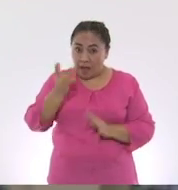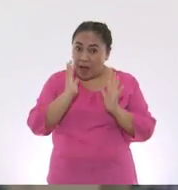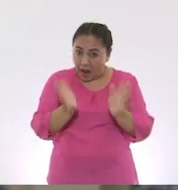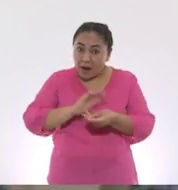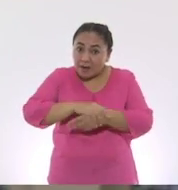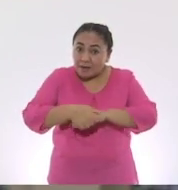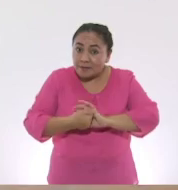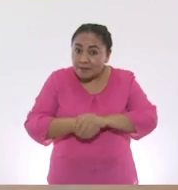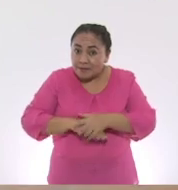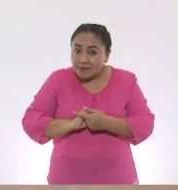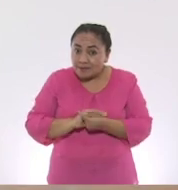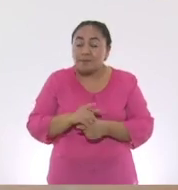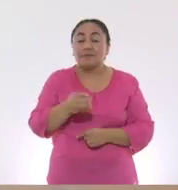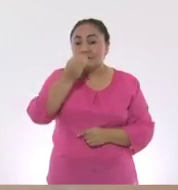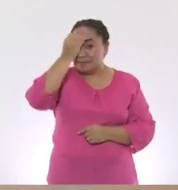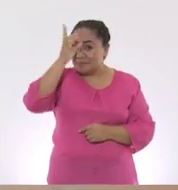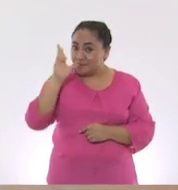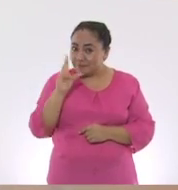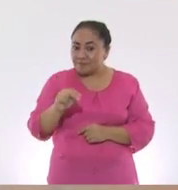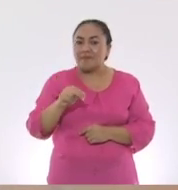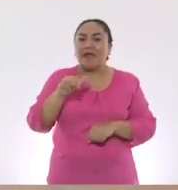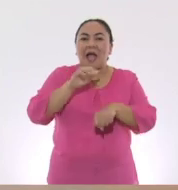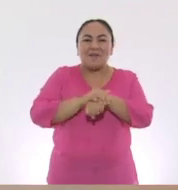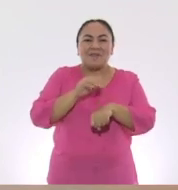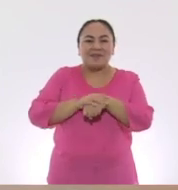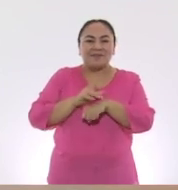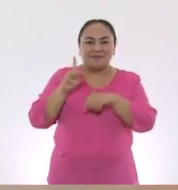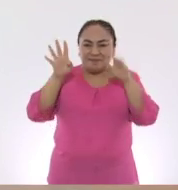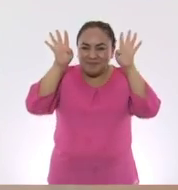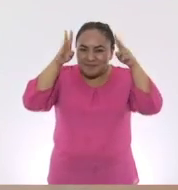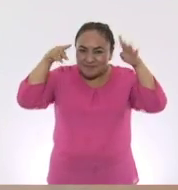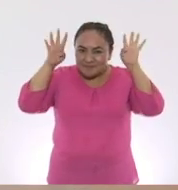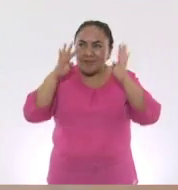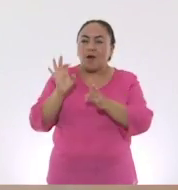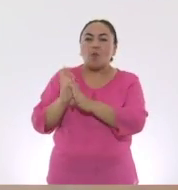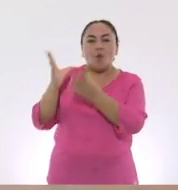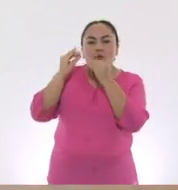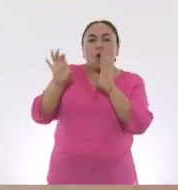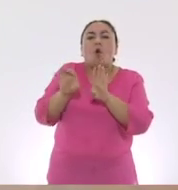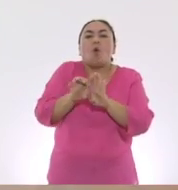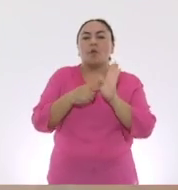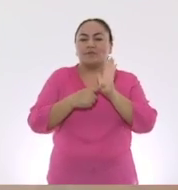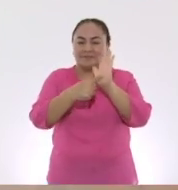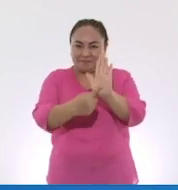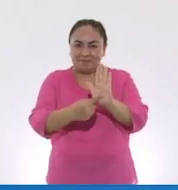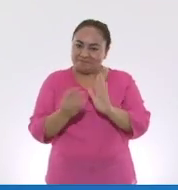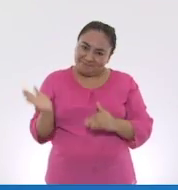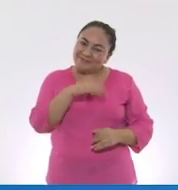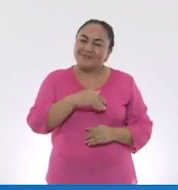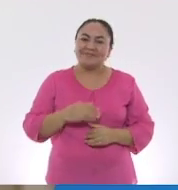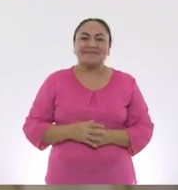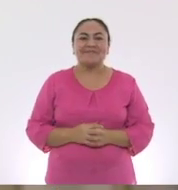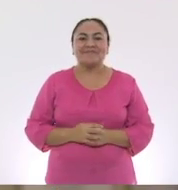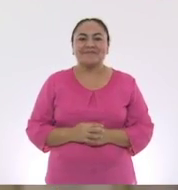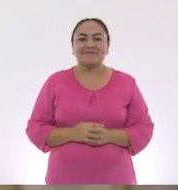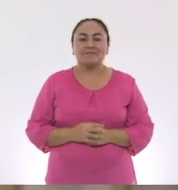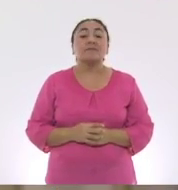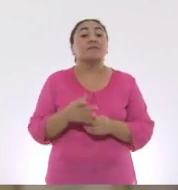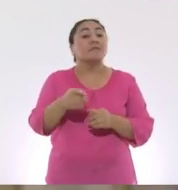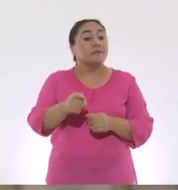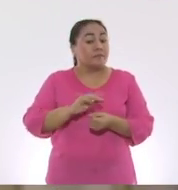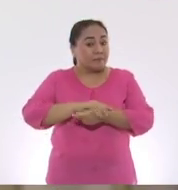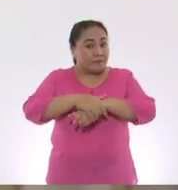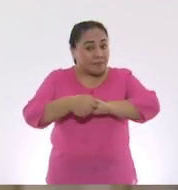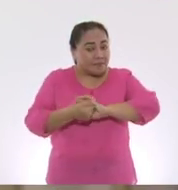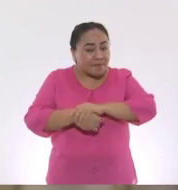las manos? No se olviden que nuestro amigo Jolisto nos enseñará la forma correcta de hacerlo. ¡Vamos corriendo! Lava muy bien